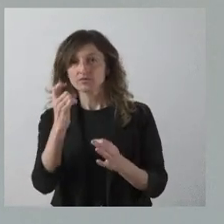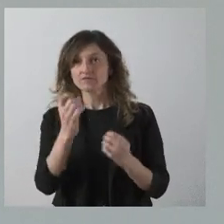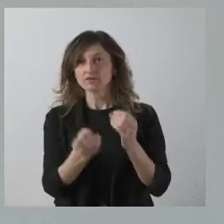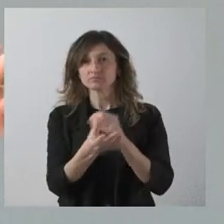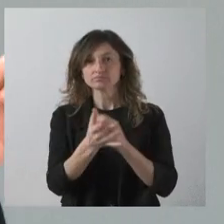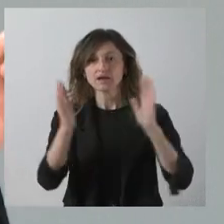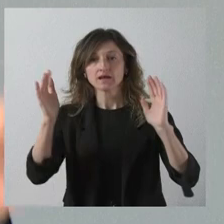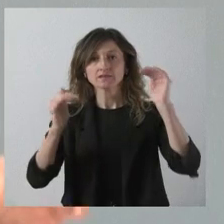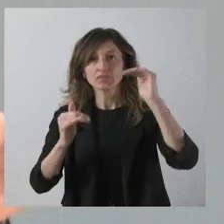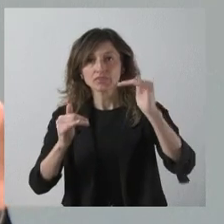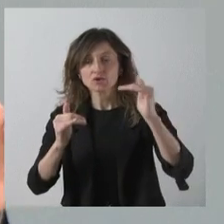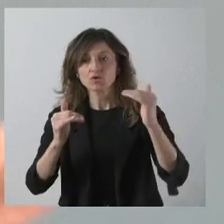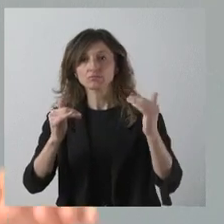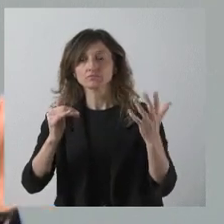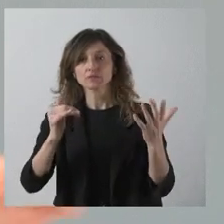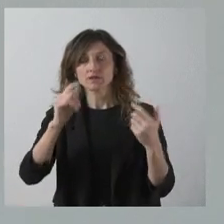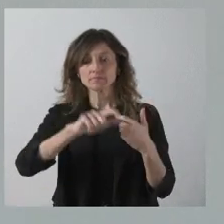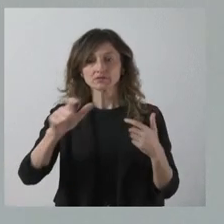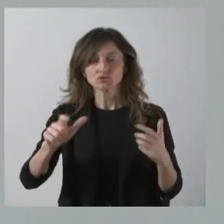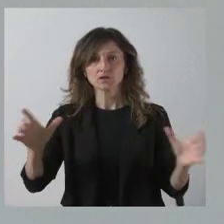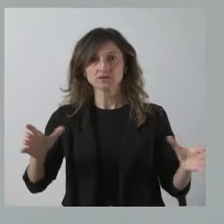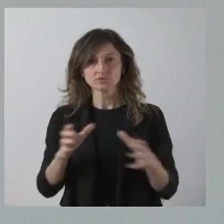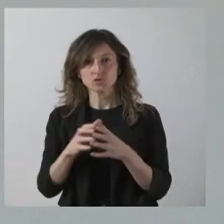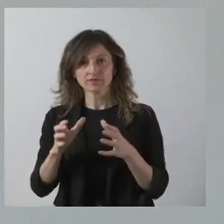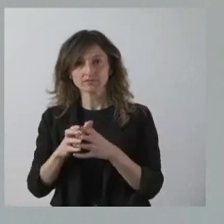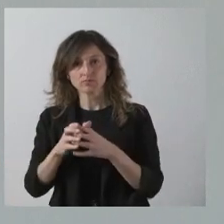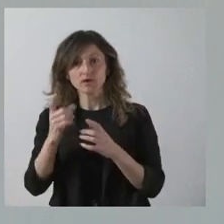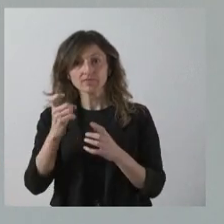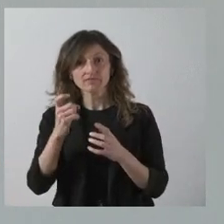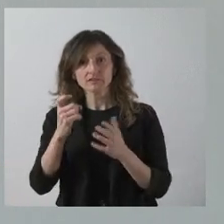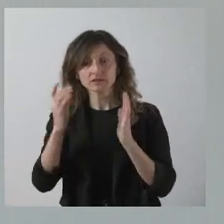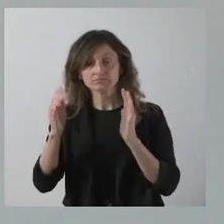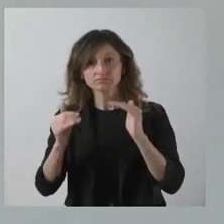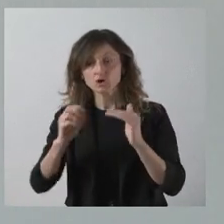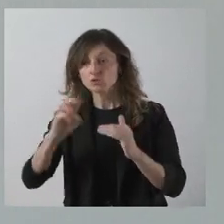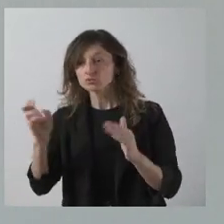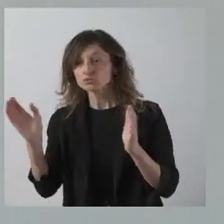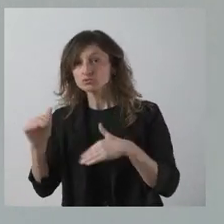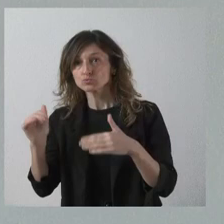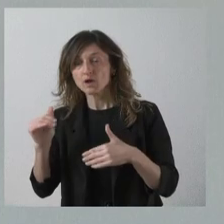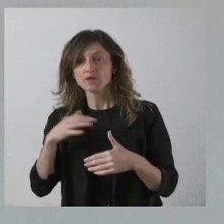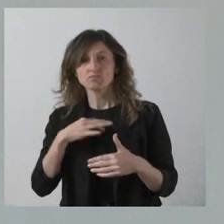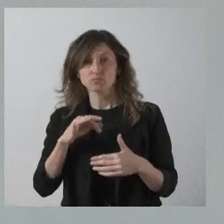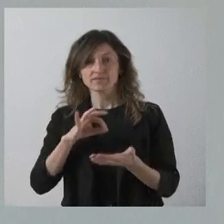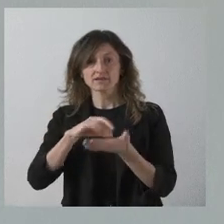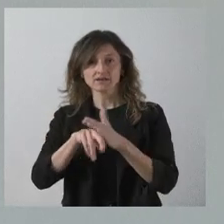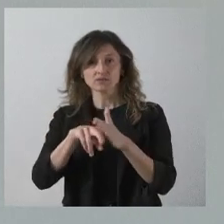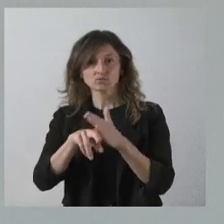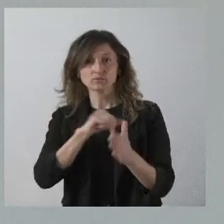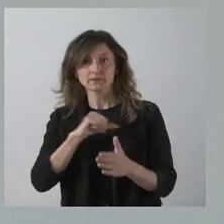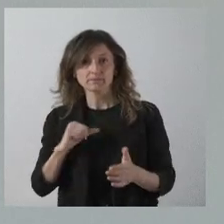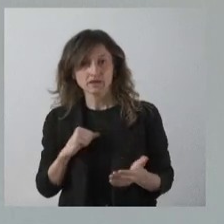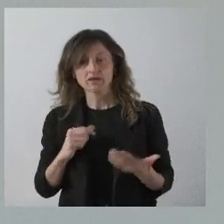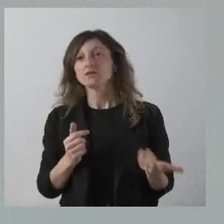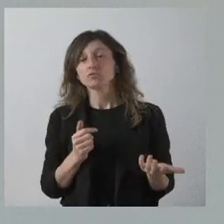atender a determinadas personas y colectivos que precisan de asistencia y careciendo de otros medios tuviéramos que disponer de este recurso, pues